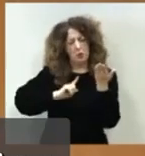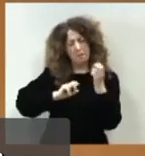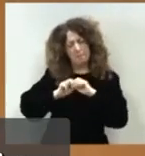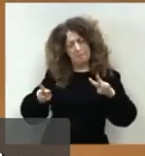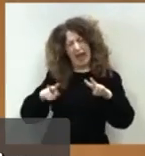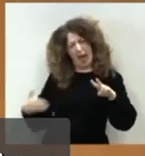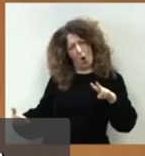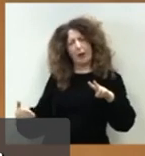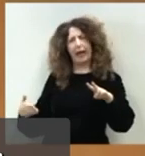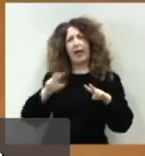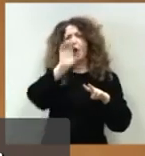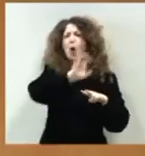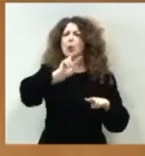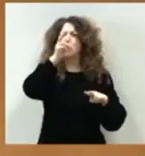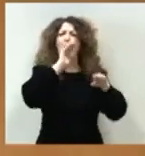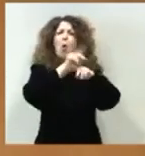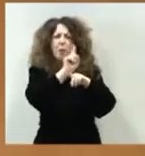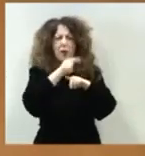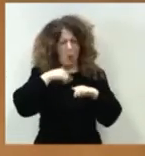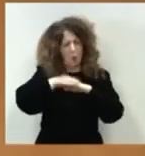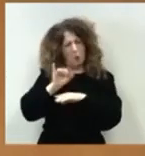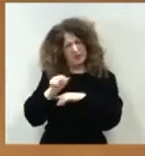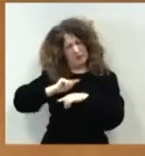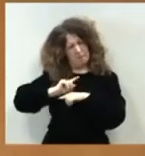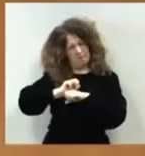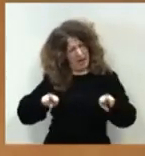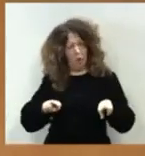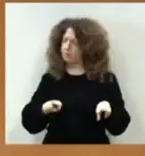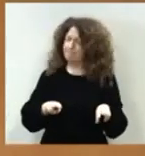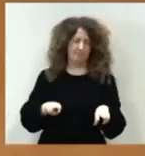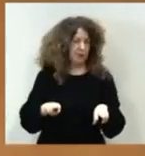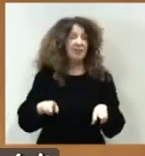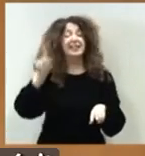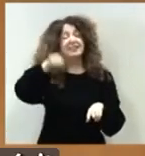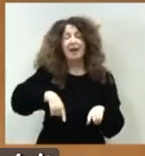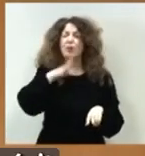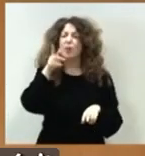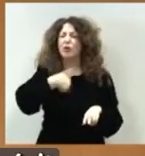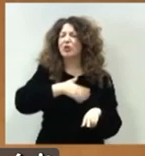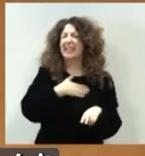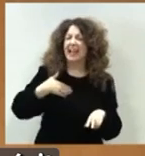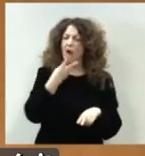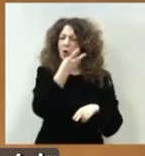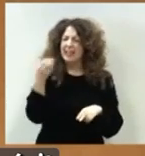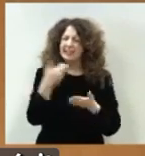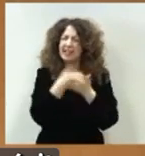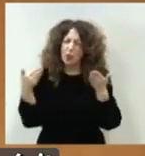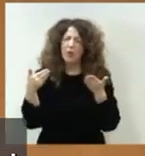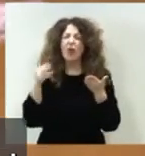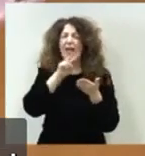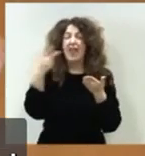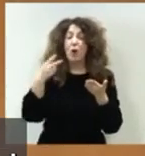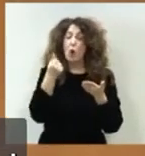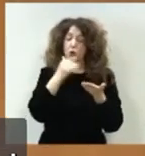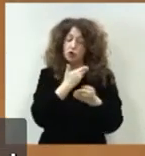otras comunidades que no cumplieron. Pero sobre todo, ministra, porque aspiramos a disponer de los 300 millones de euros de superávit